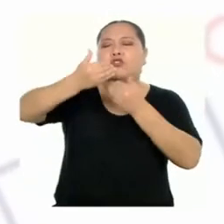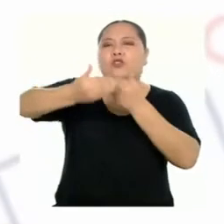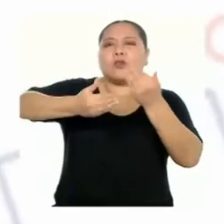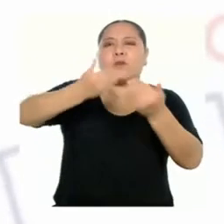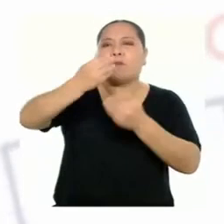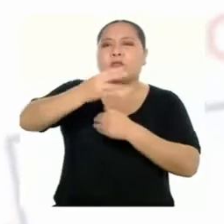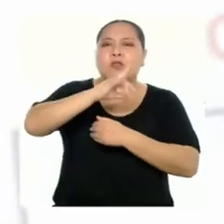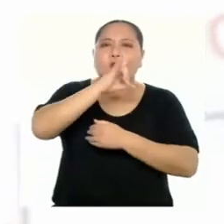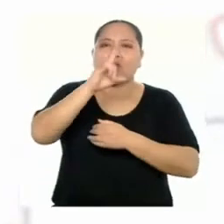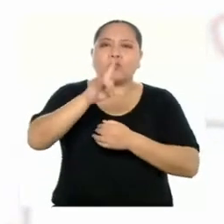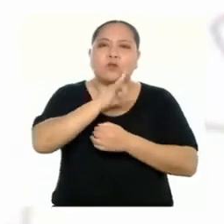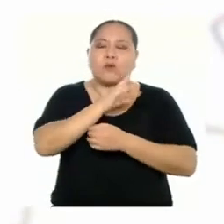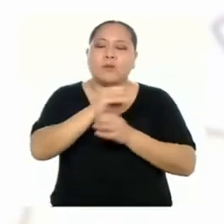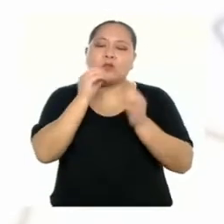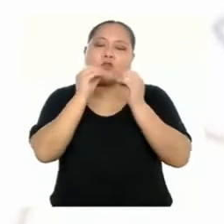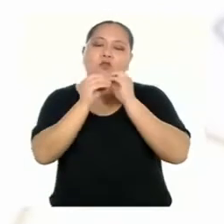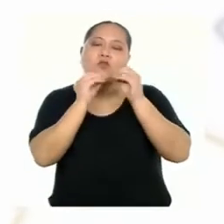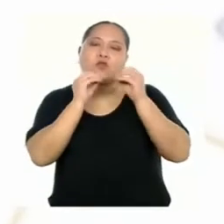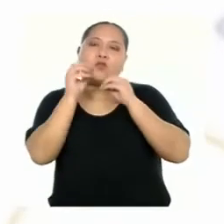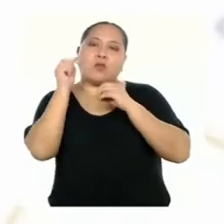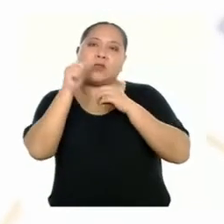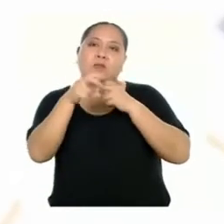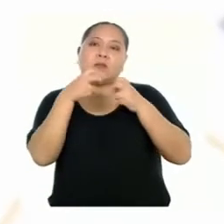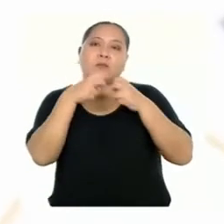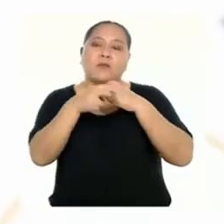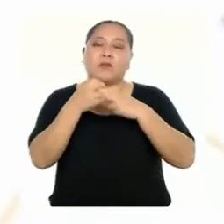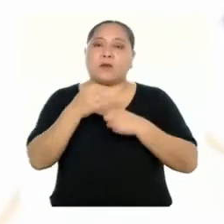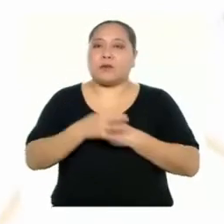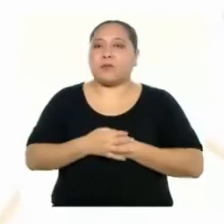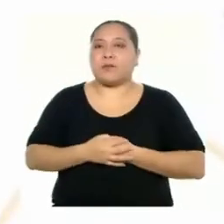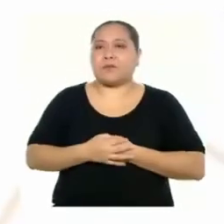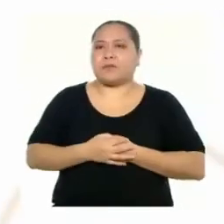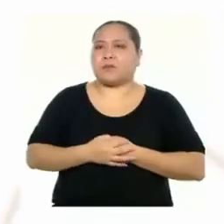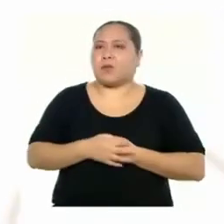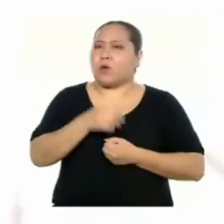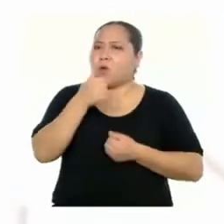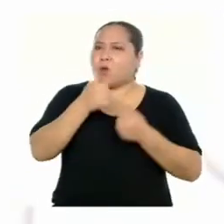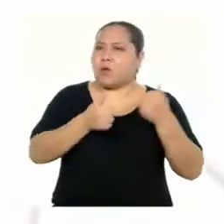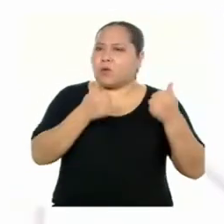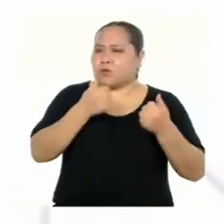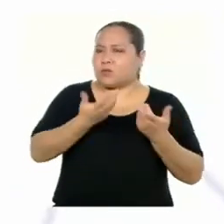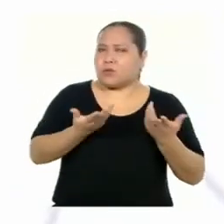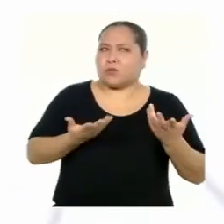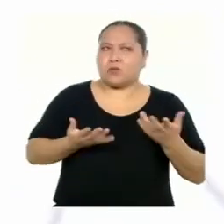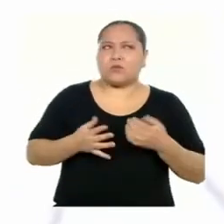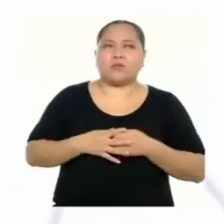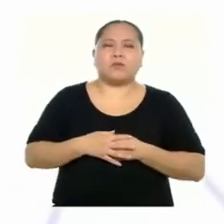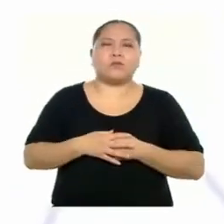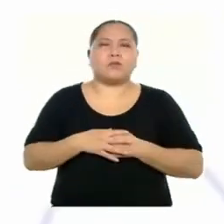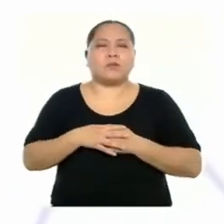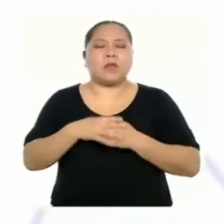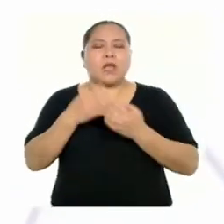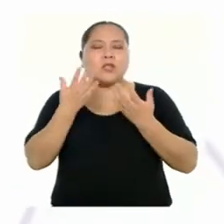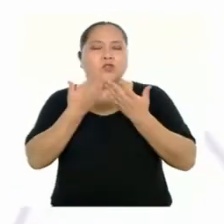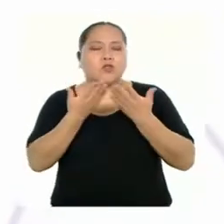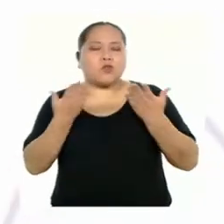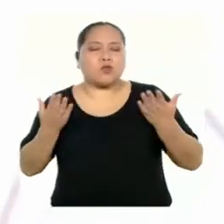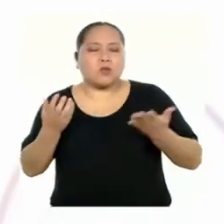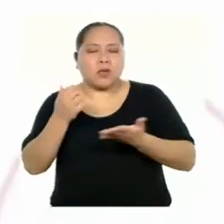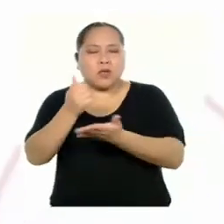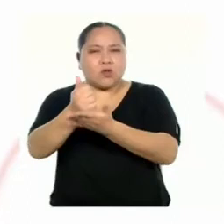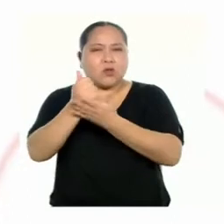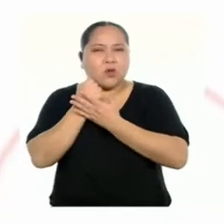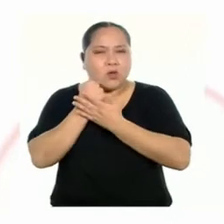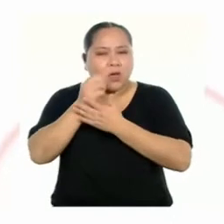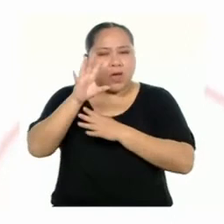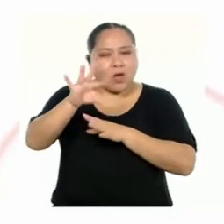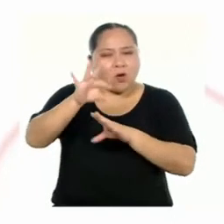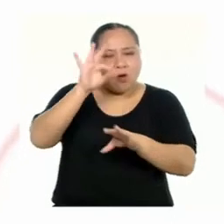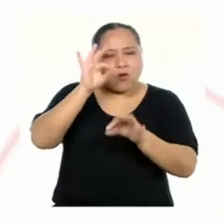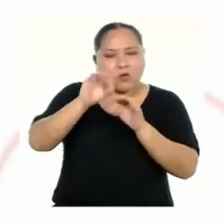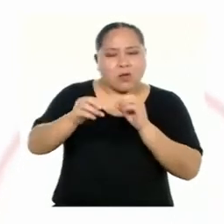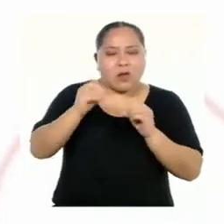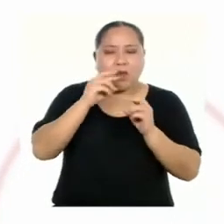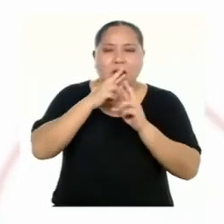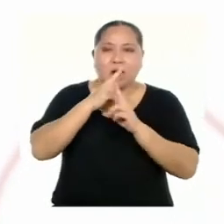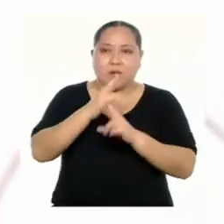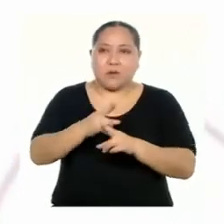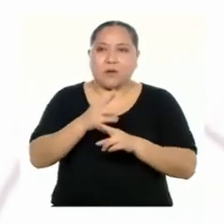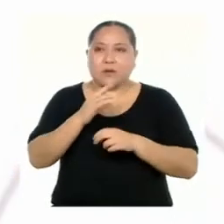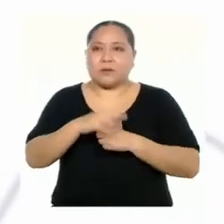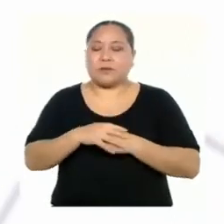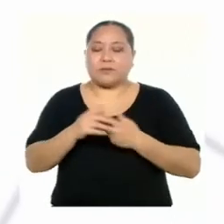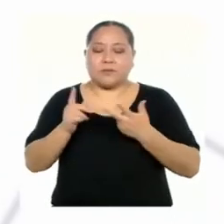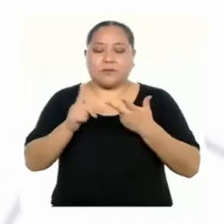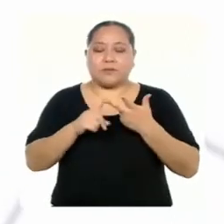realizar para resolver la situación? ¿Y qué estrategias nos ayudarán a determinar la incógnita? La